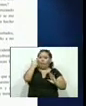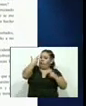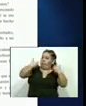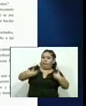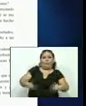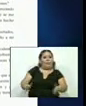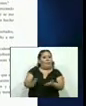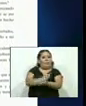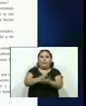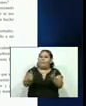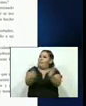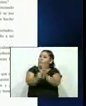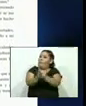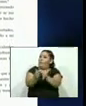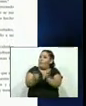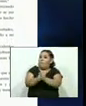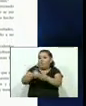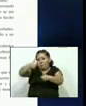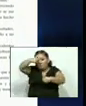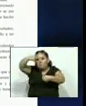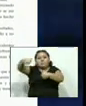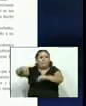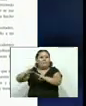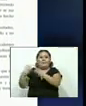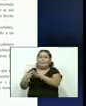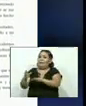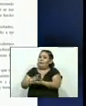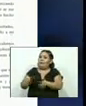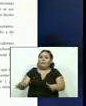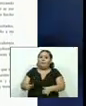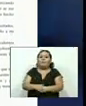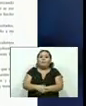cometido delito y mucho menos pactado con pandillas.